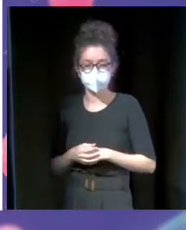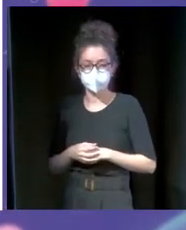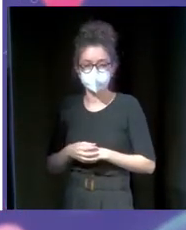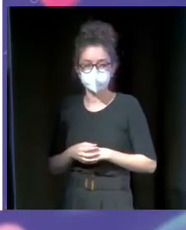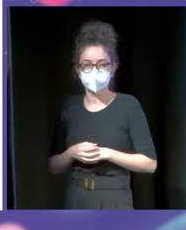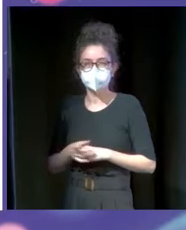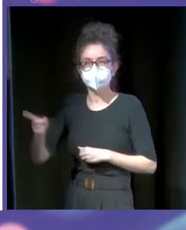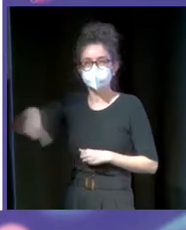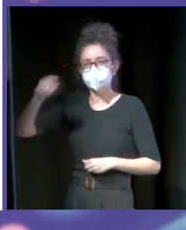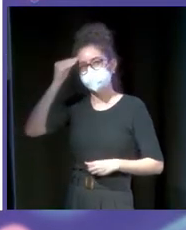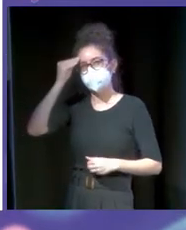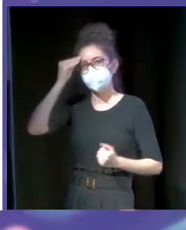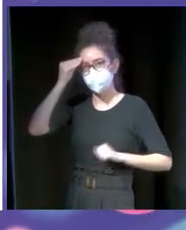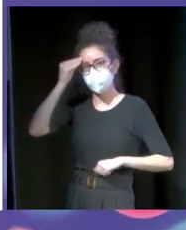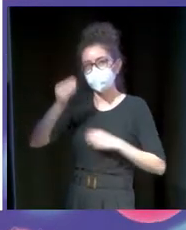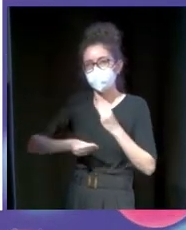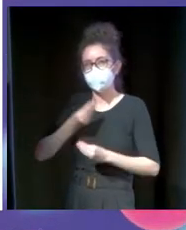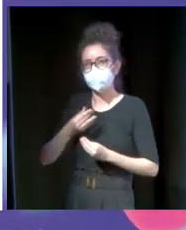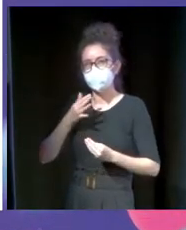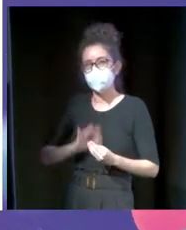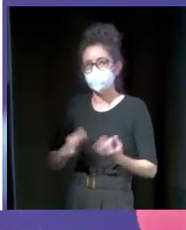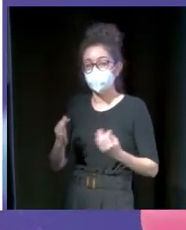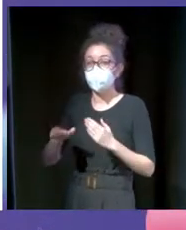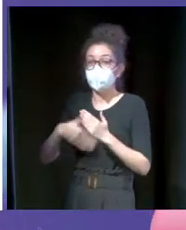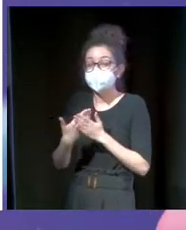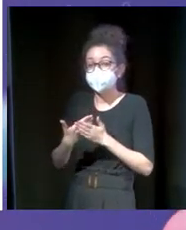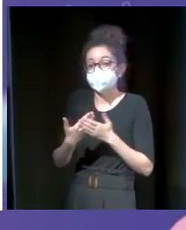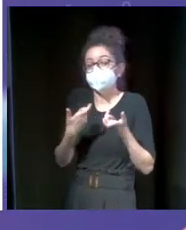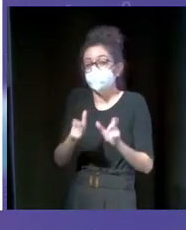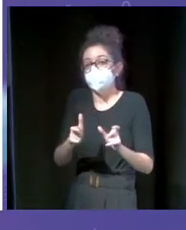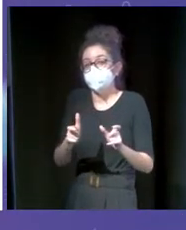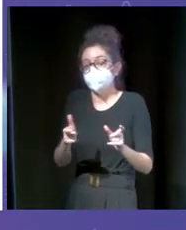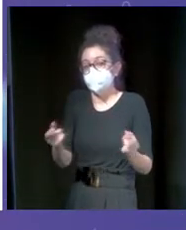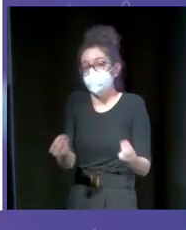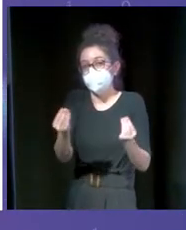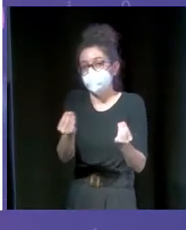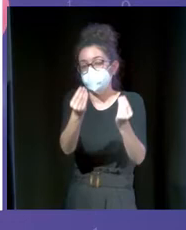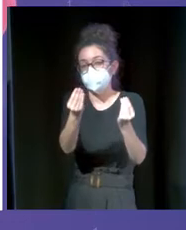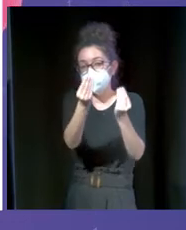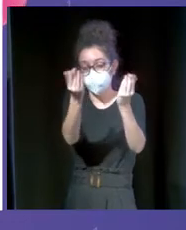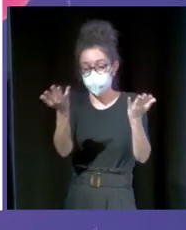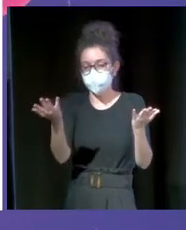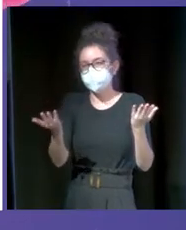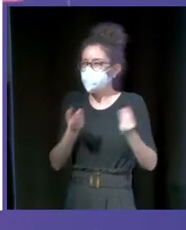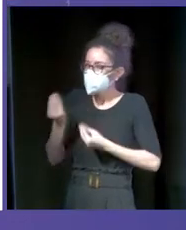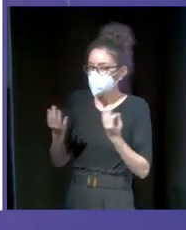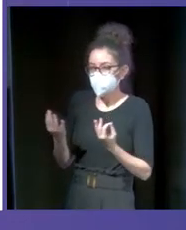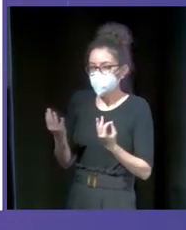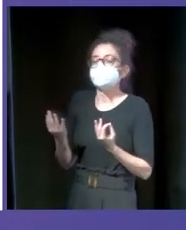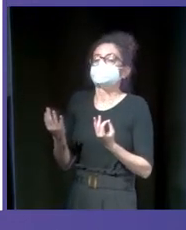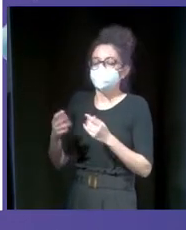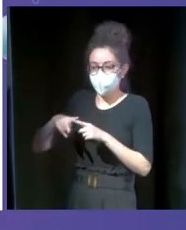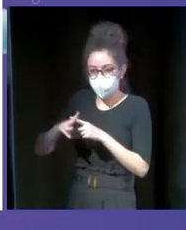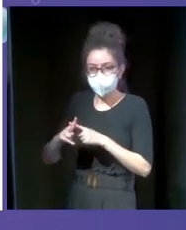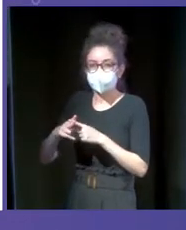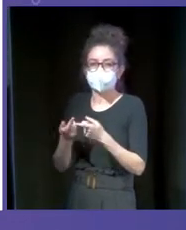decidimos fue, bueno, qué cosas podemos hacer mientras se recupera el sector. Entonces, se nos ocurrió desarrollar una herramienta de